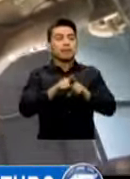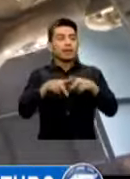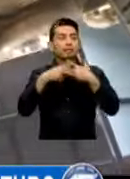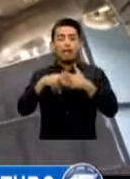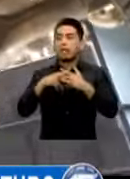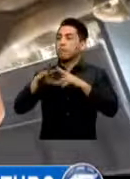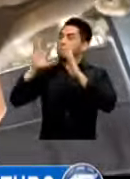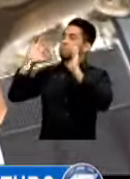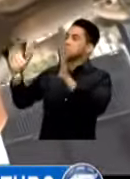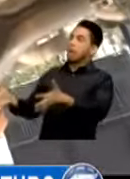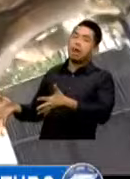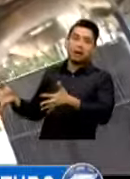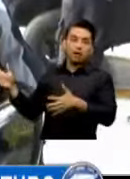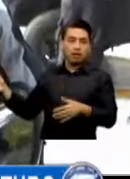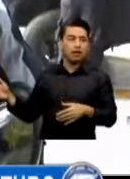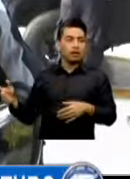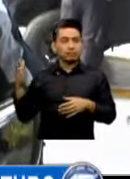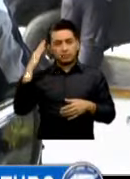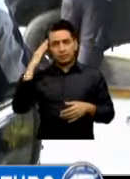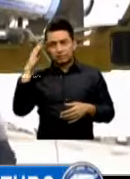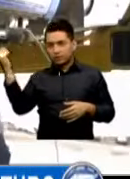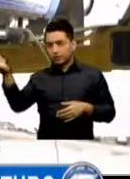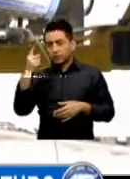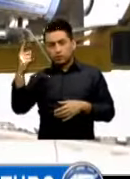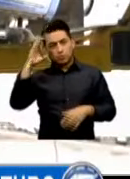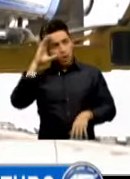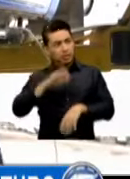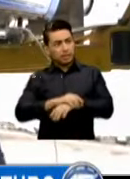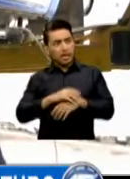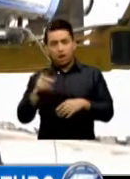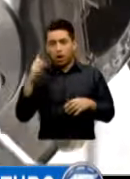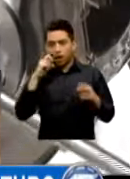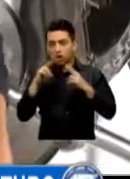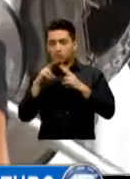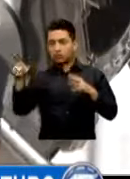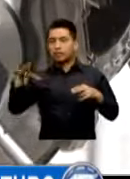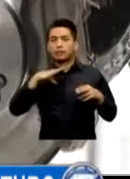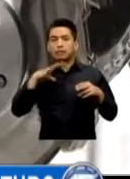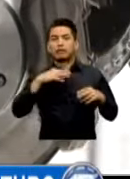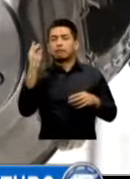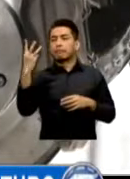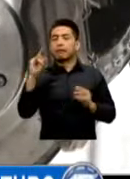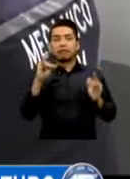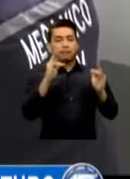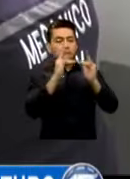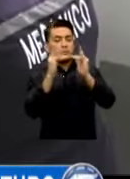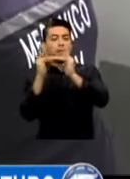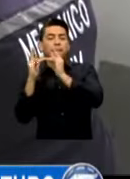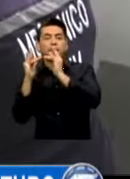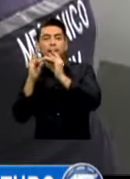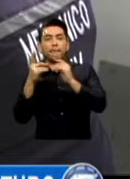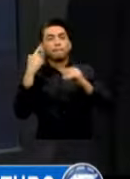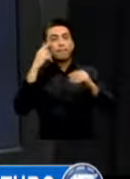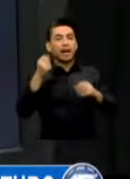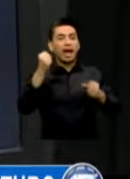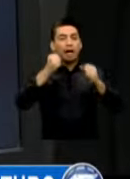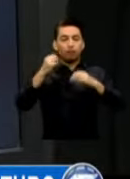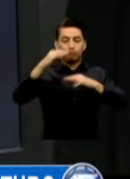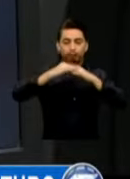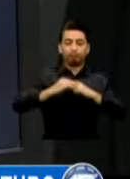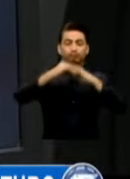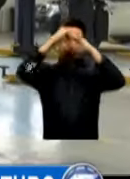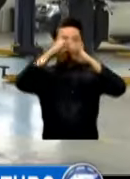Muy Conocido En La Policía Nacional Civil Que Tiene 30 Puentes Tenía Solo 6 Puentes En Buen Estado Hoy Los